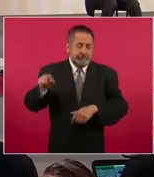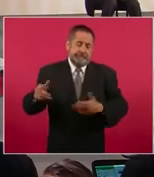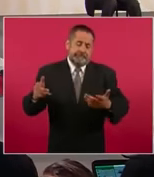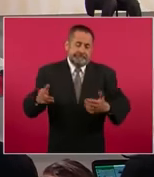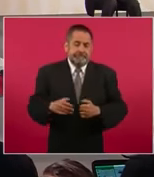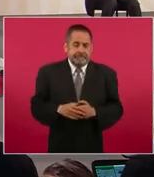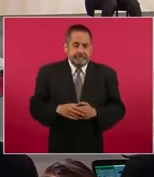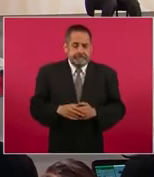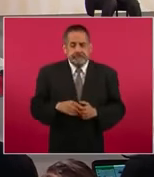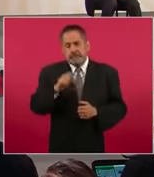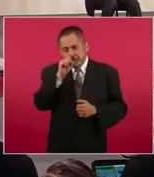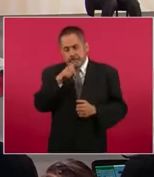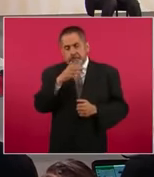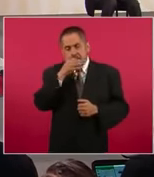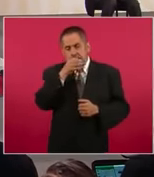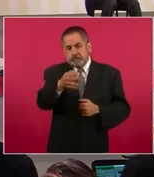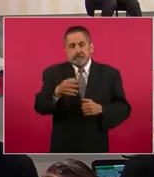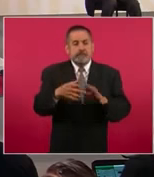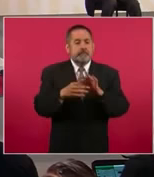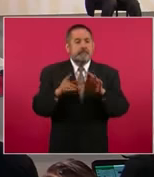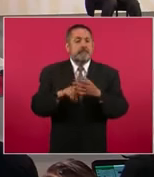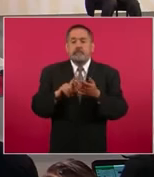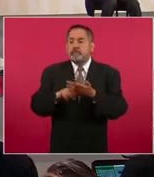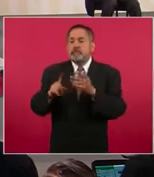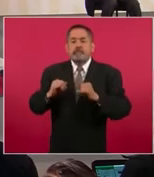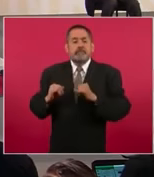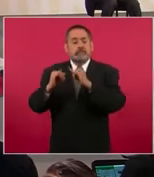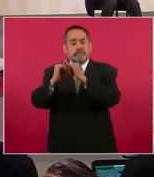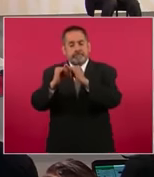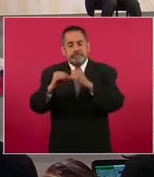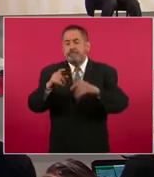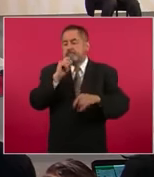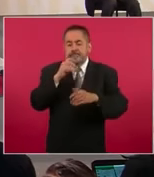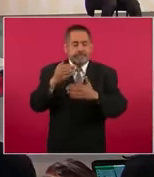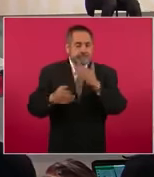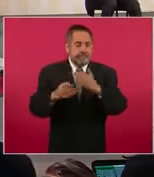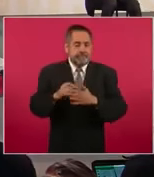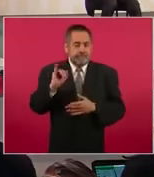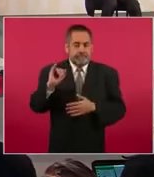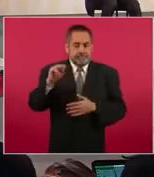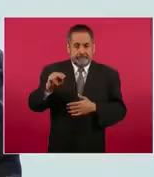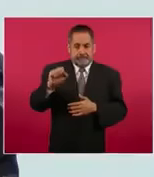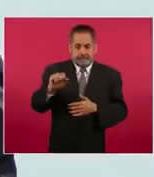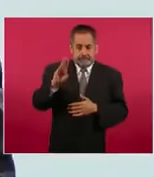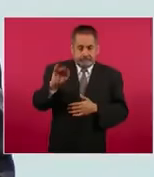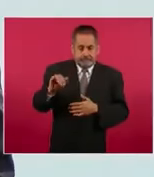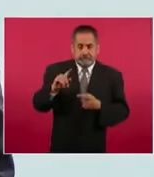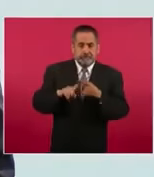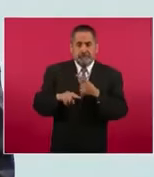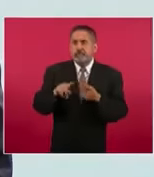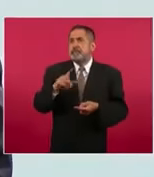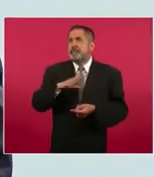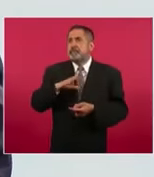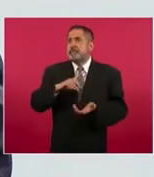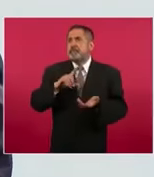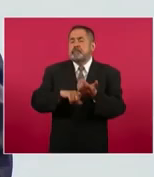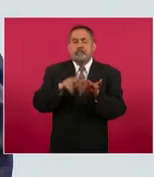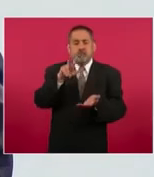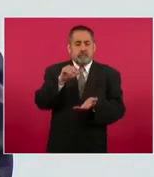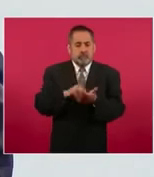también comentarlo por instituciones, Insabi tiene ocho mil